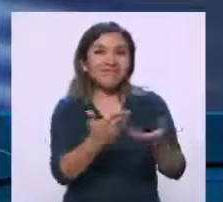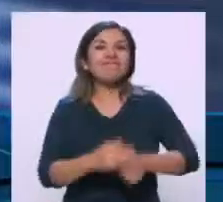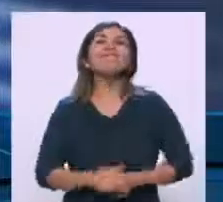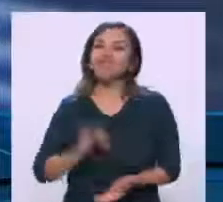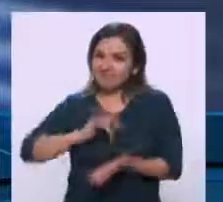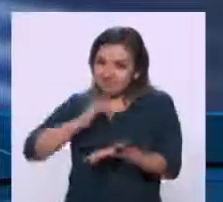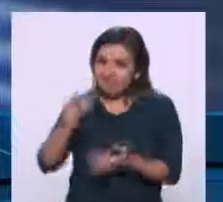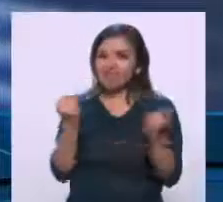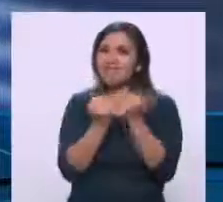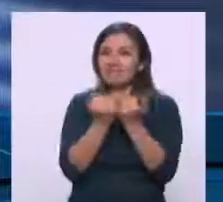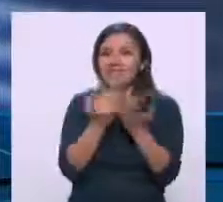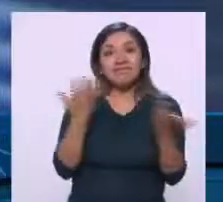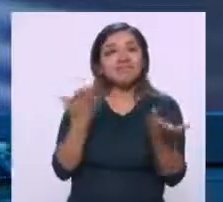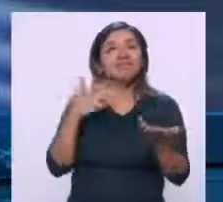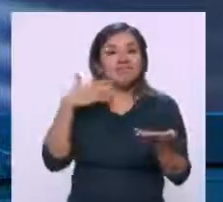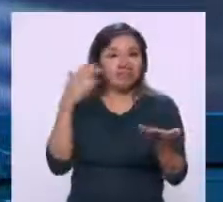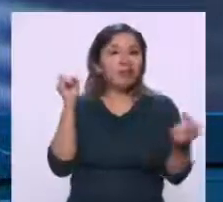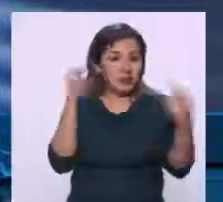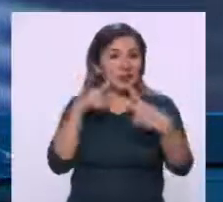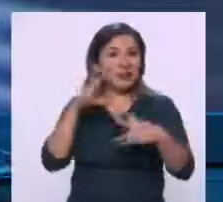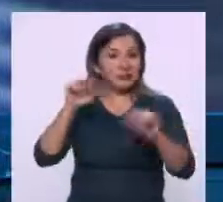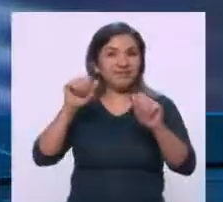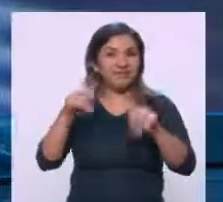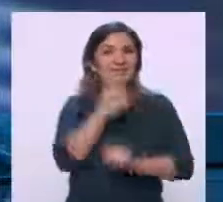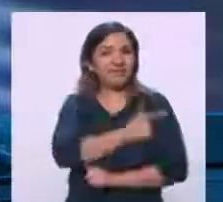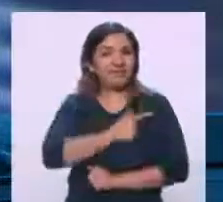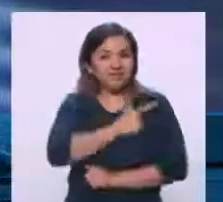Sí, muchas gracias y pues ahí estamos. Un gusto, Alberto Escorcia.